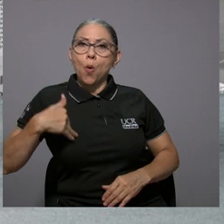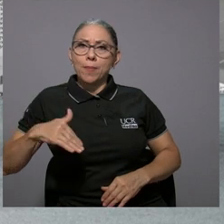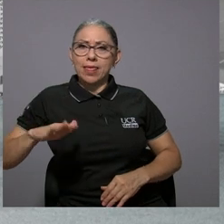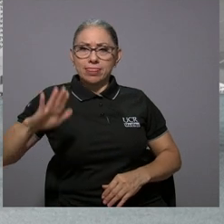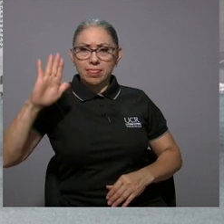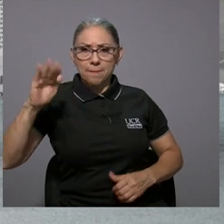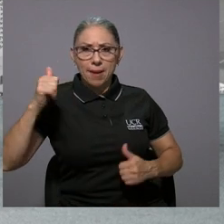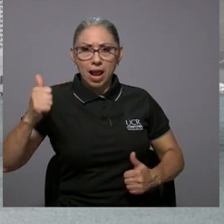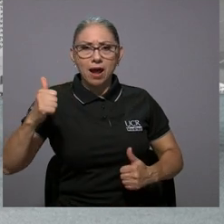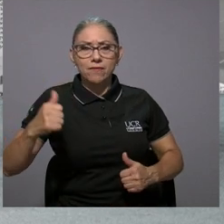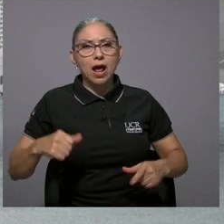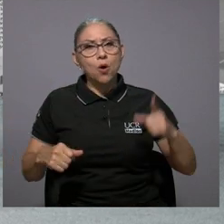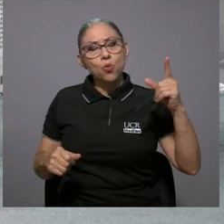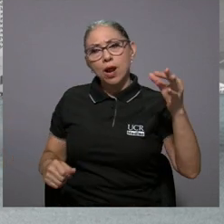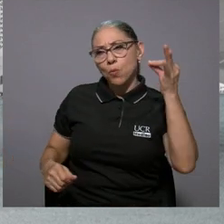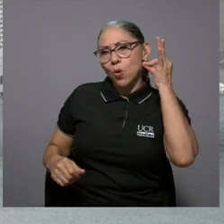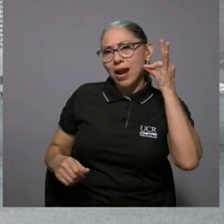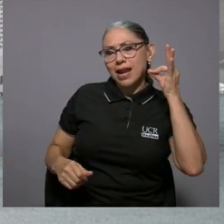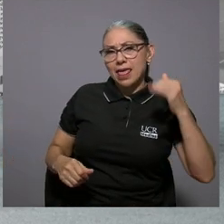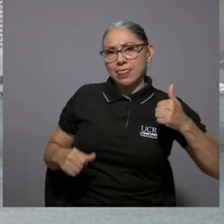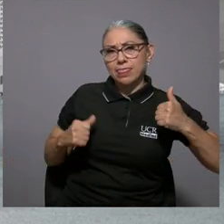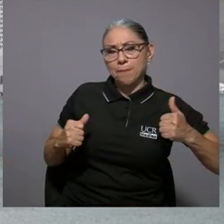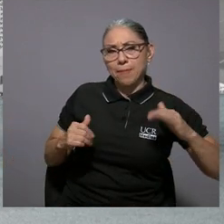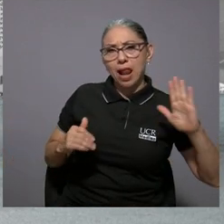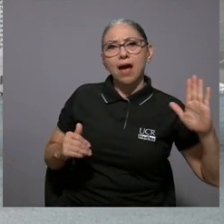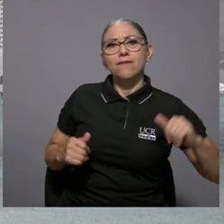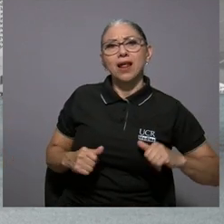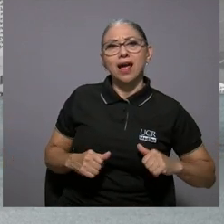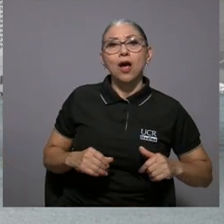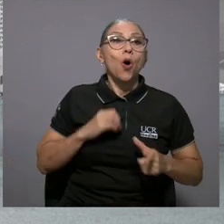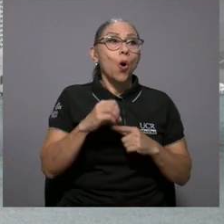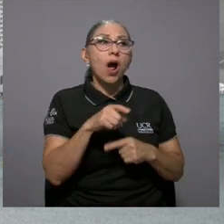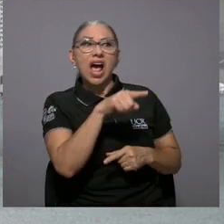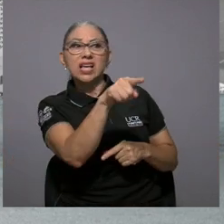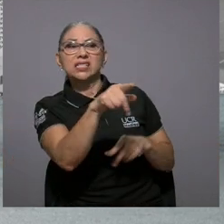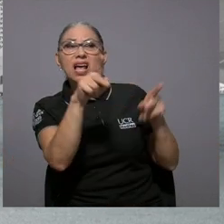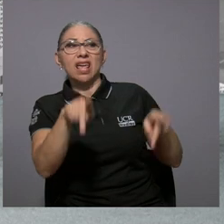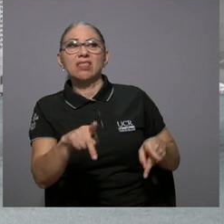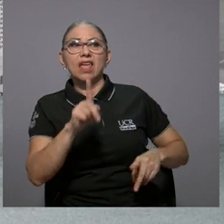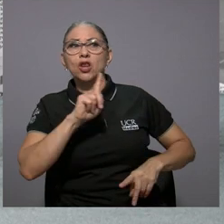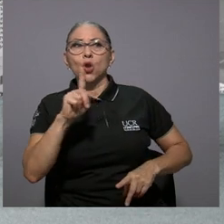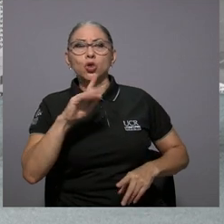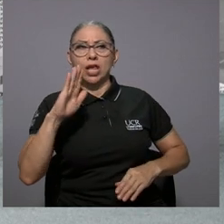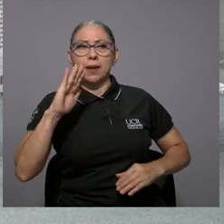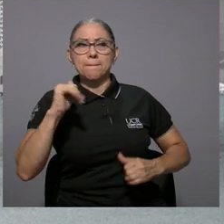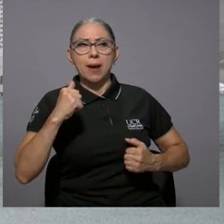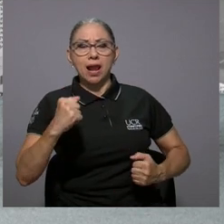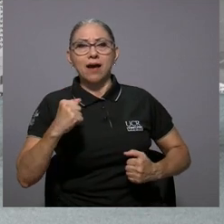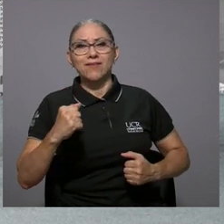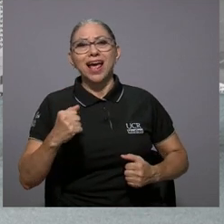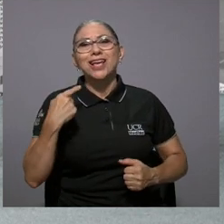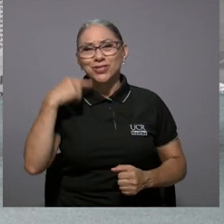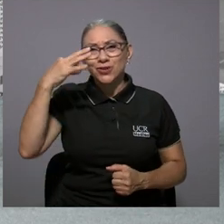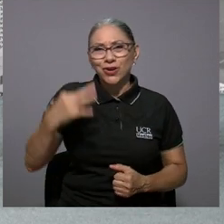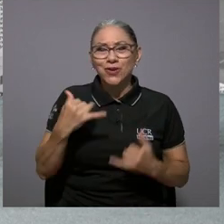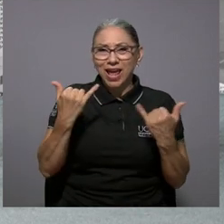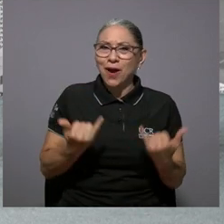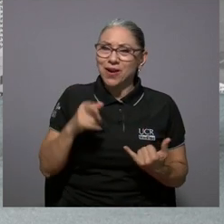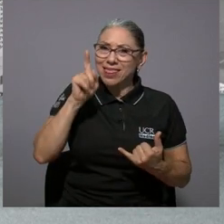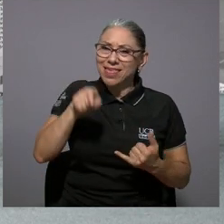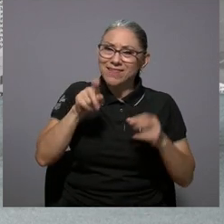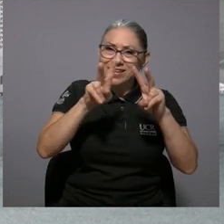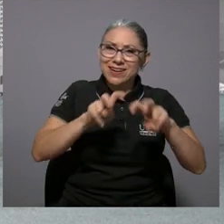de palabra una mujer de palabra esa gente no tiene palabra yo creo que ahora habría que